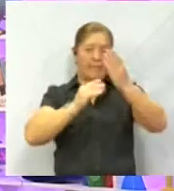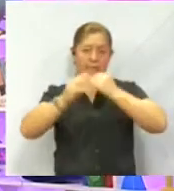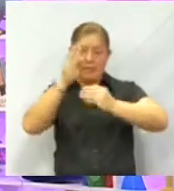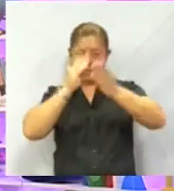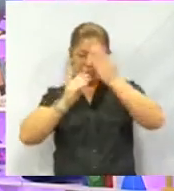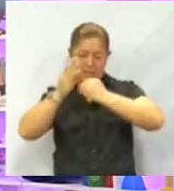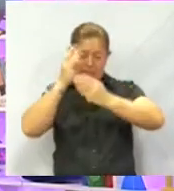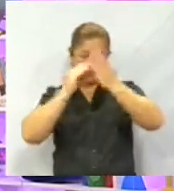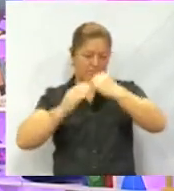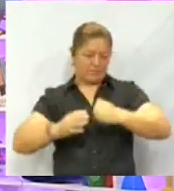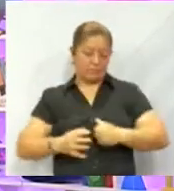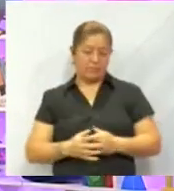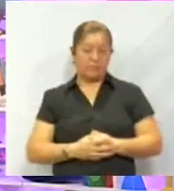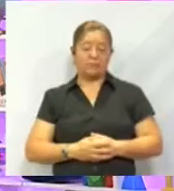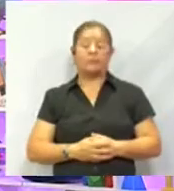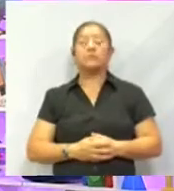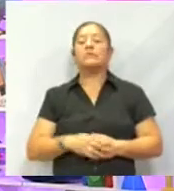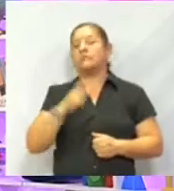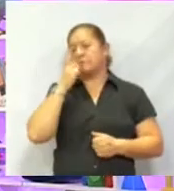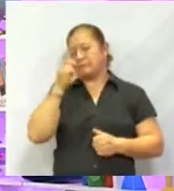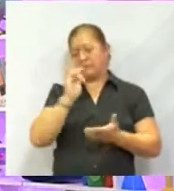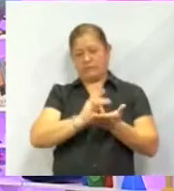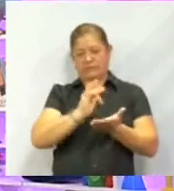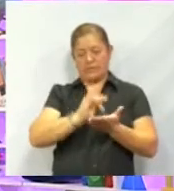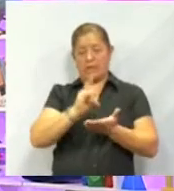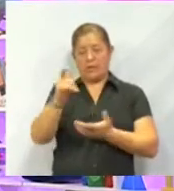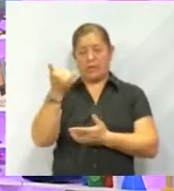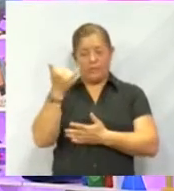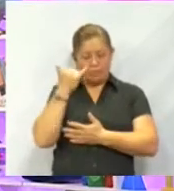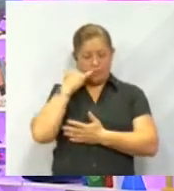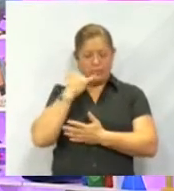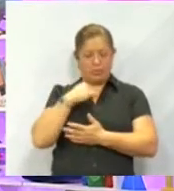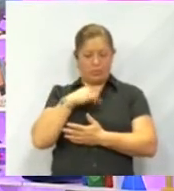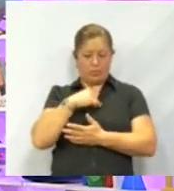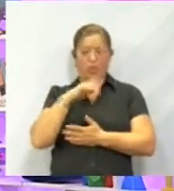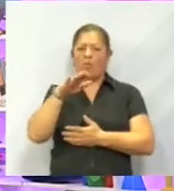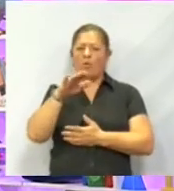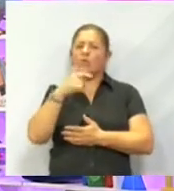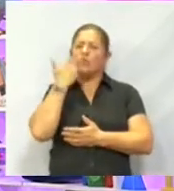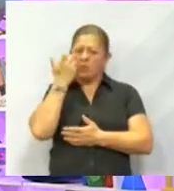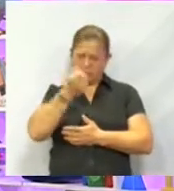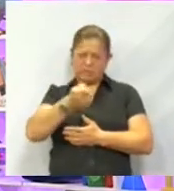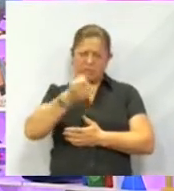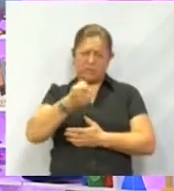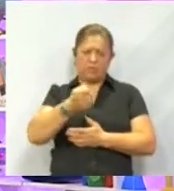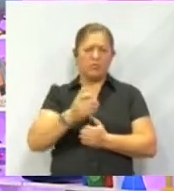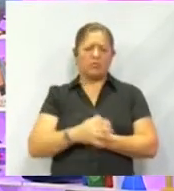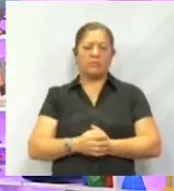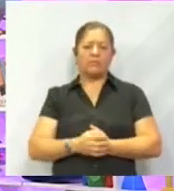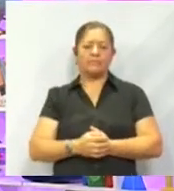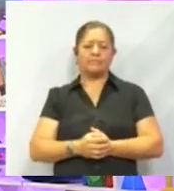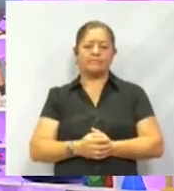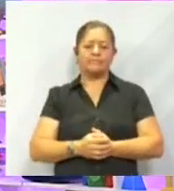y bueno, principalmente agradecerte que te hayas comunicado con nosotros. Oye, ¿quieres mandar algún saludo en especial?